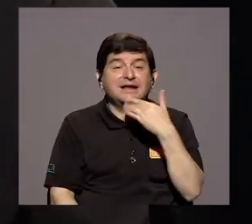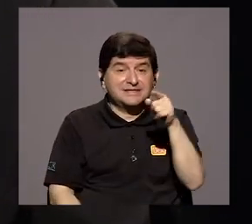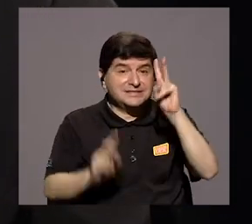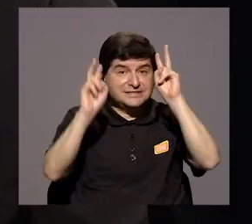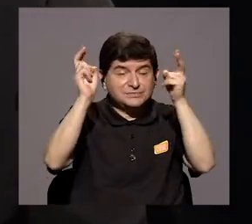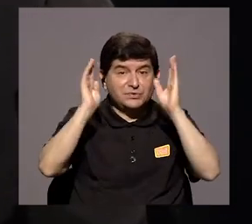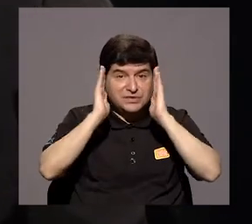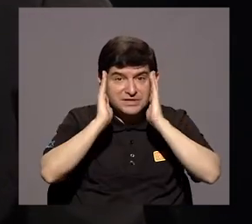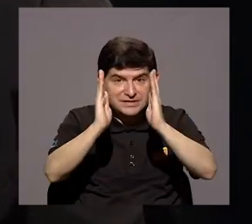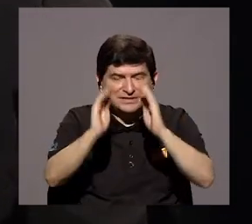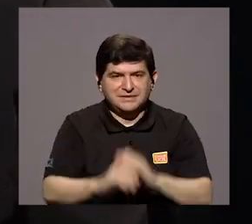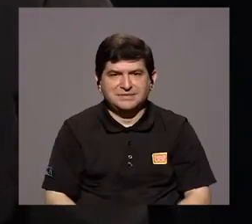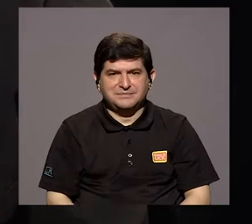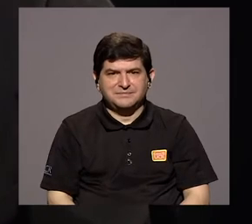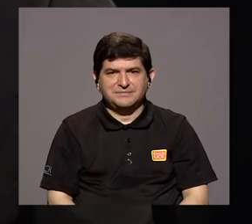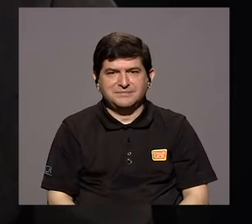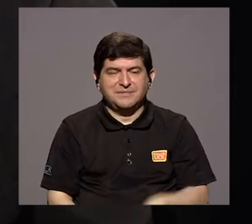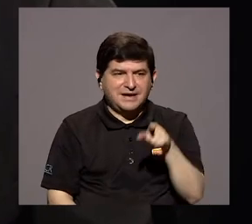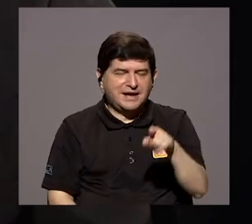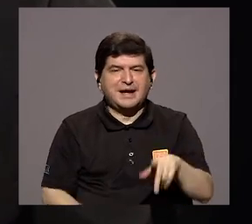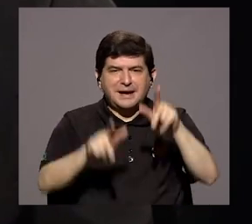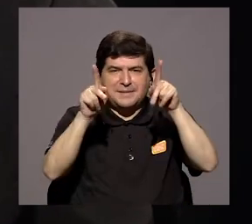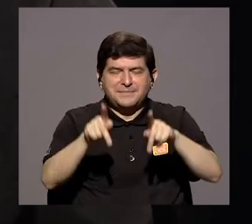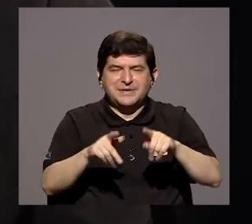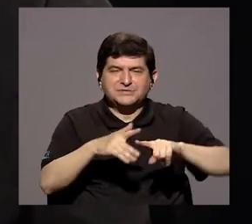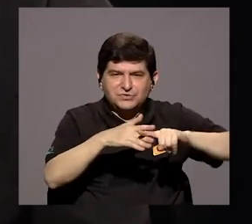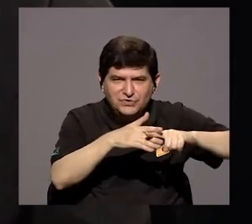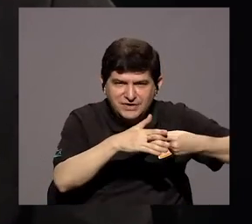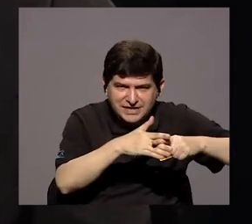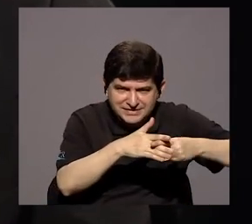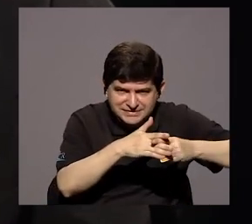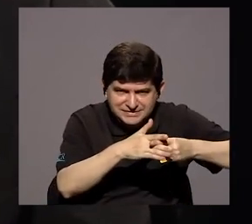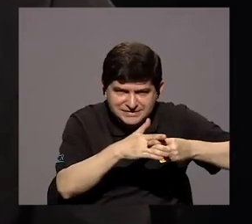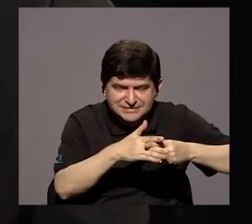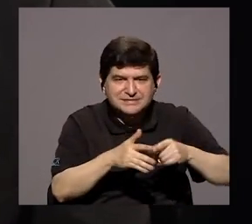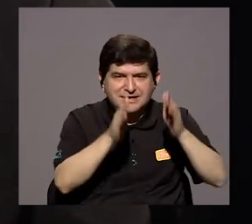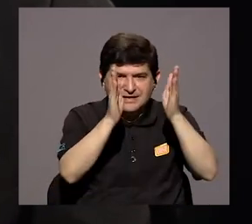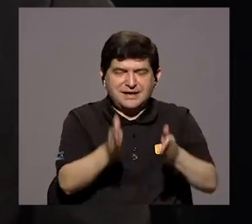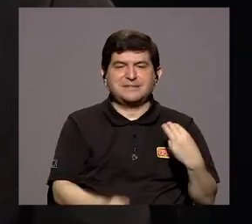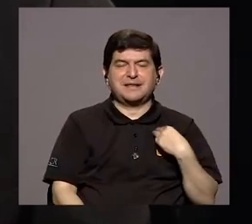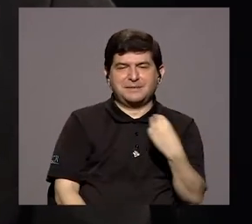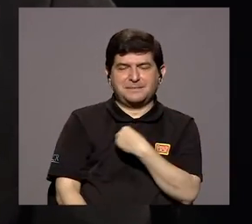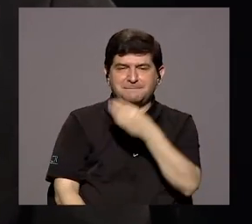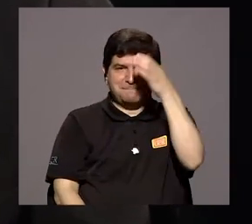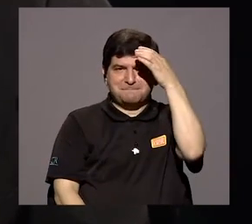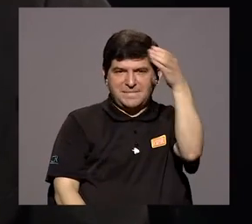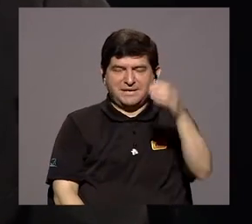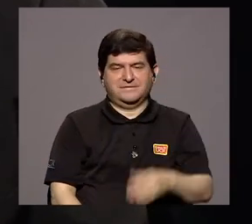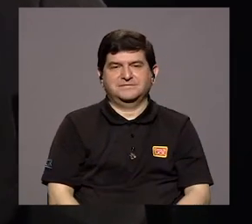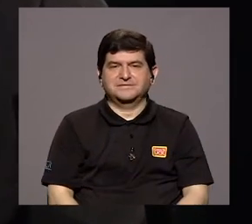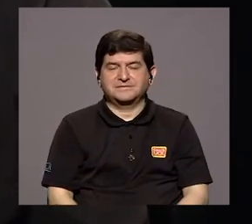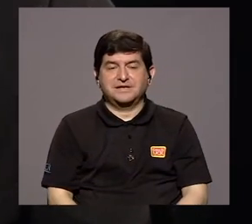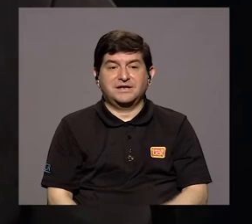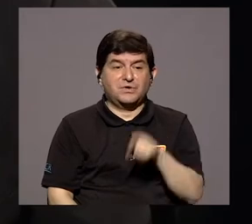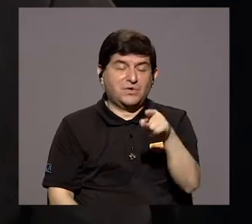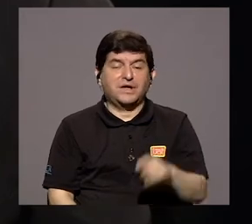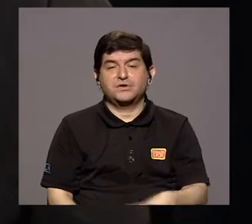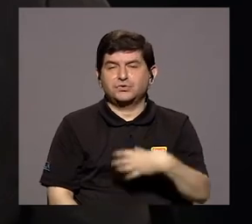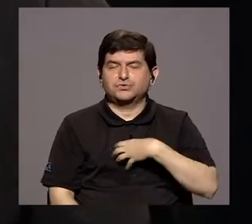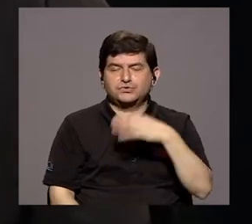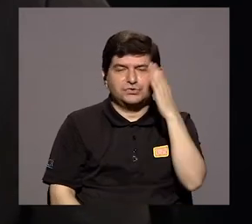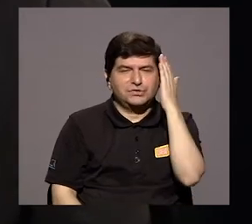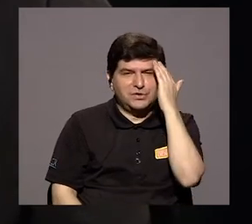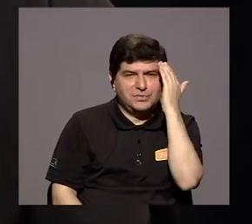tema, porque un tema de los restauradores que tiene el Ministerio de Cultura, que han sido empíricos, han sido